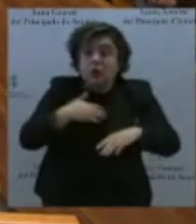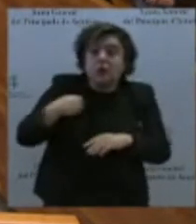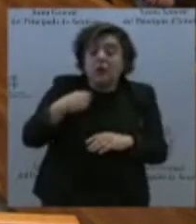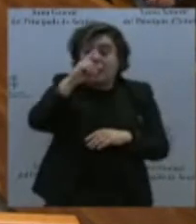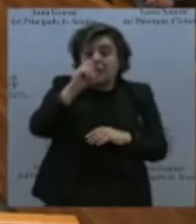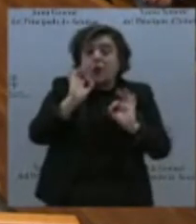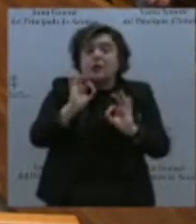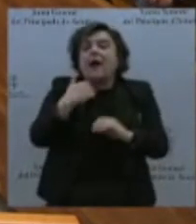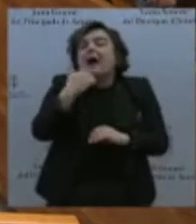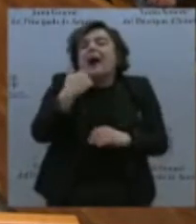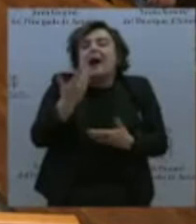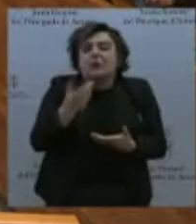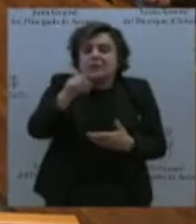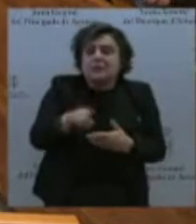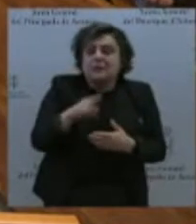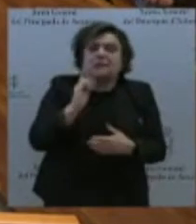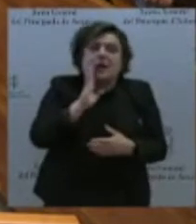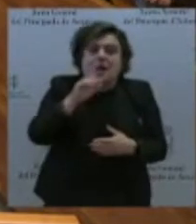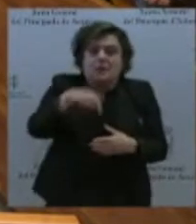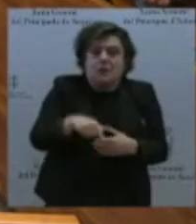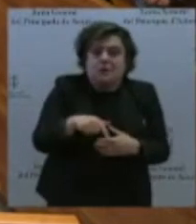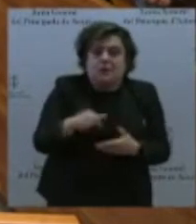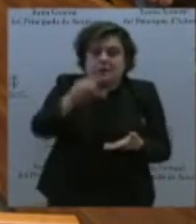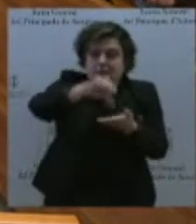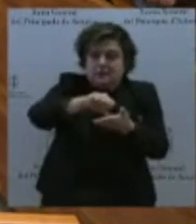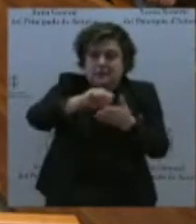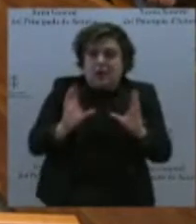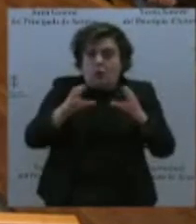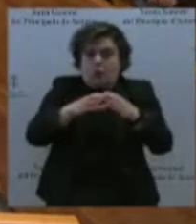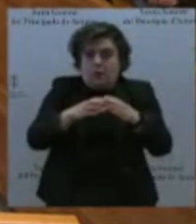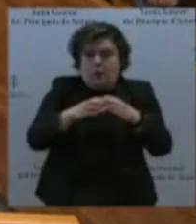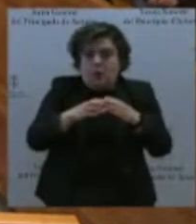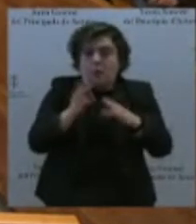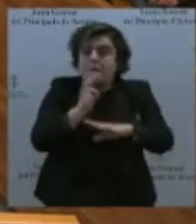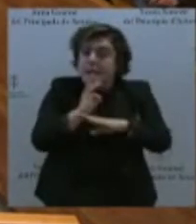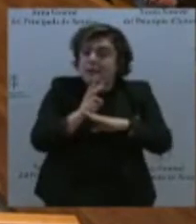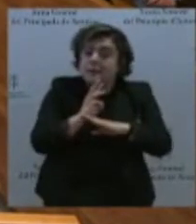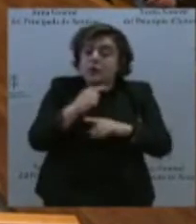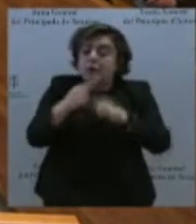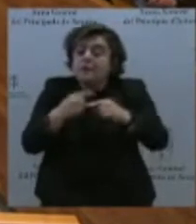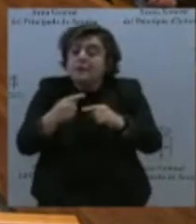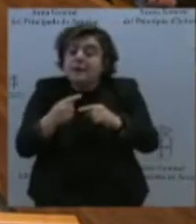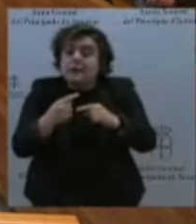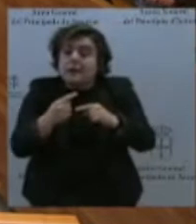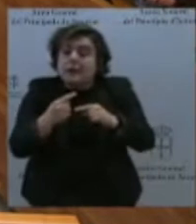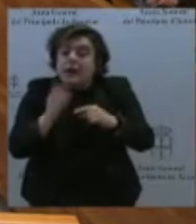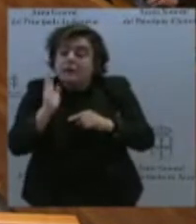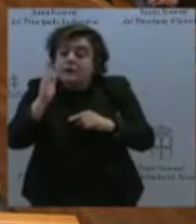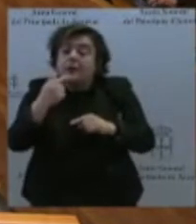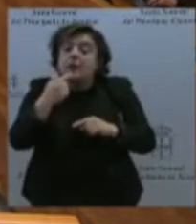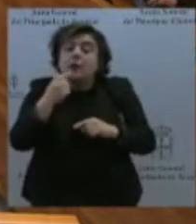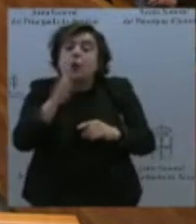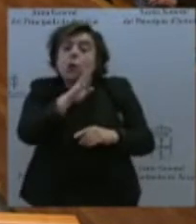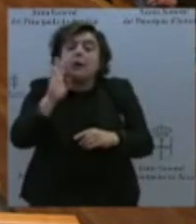parlamentaria, que dijo una de las familias afectadas, y dijo esta madre, en mi casa todos los meses tenemos que elegir entre